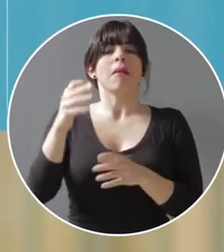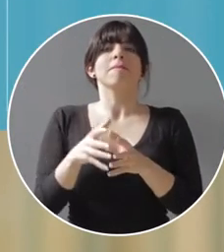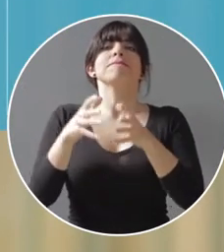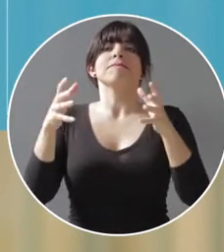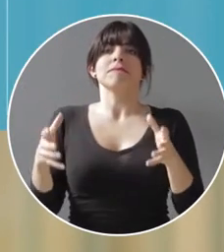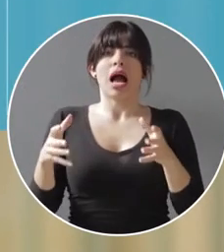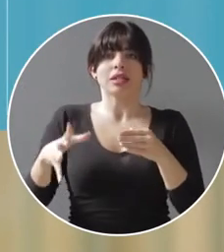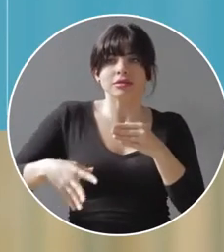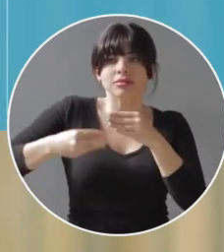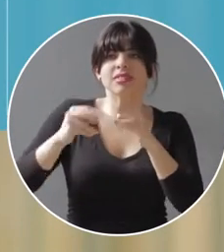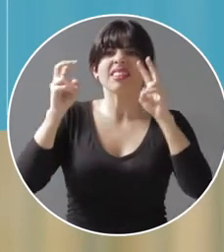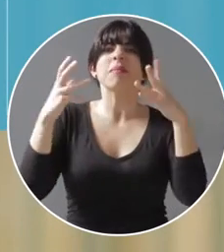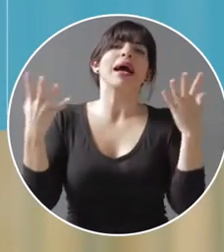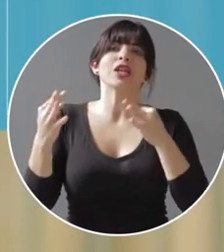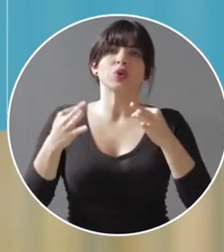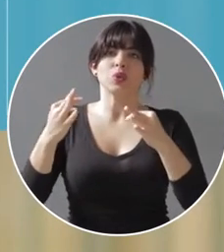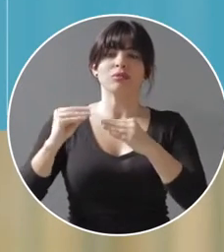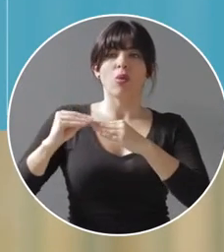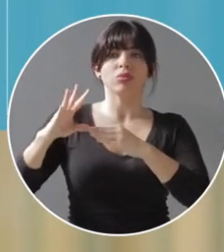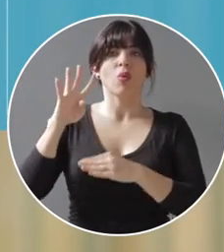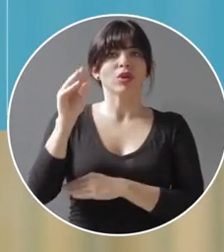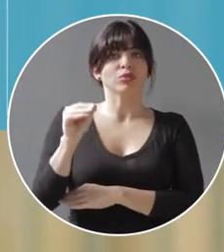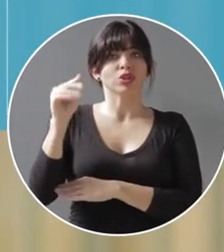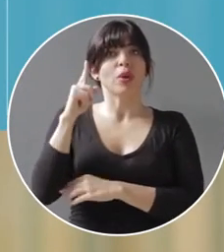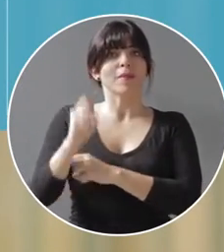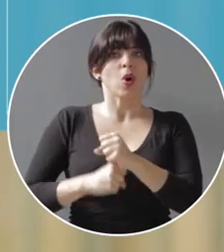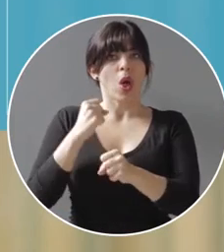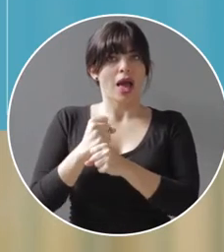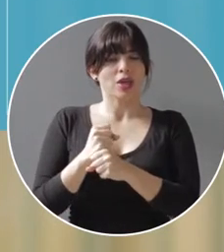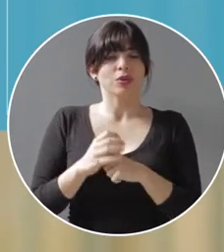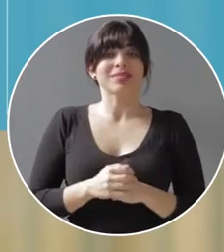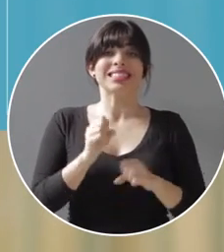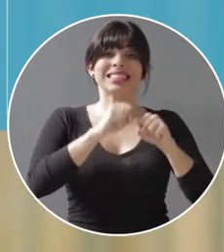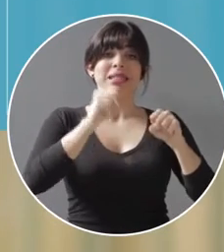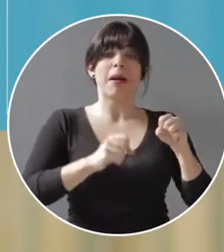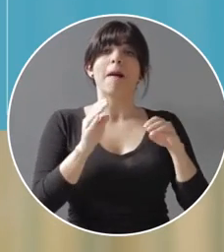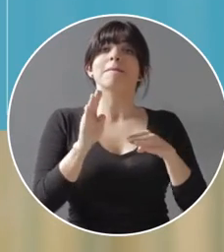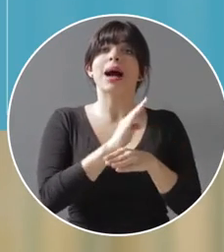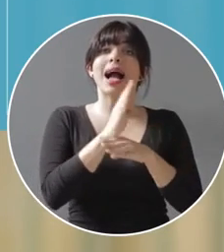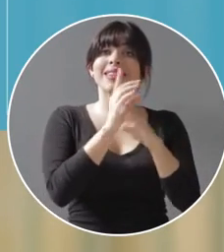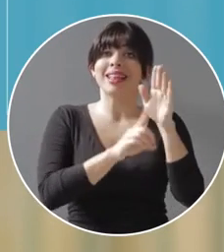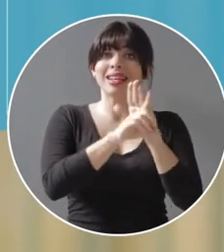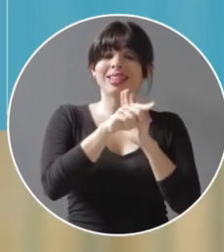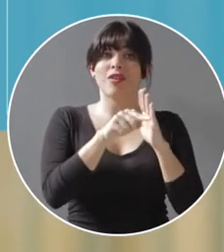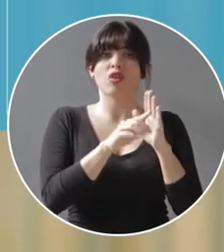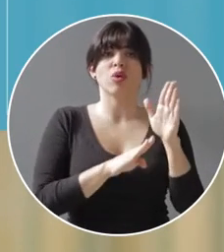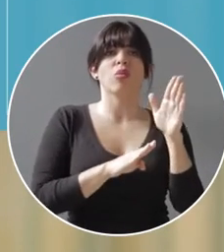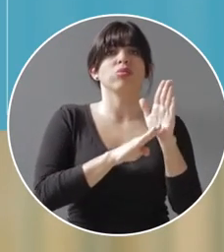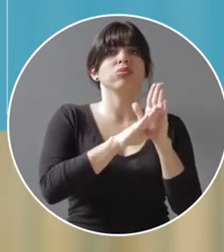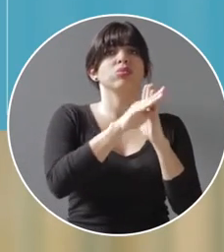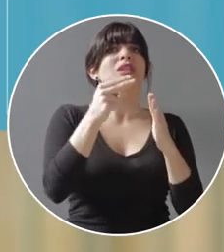un aumento adicional de turismo del 4% anual. El sistema de banca para el desarrollo alcanzó niveles